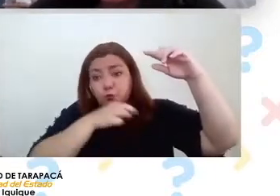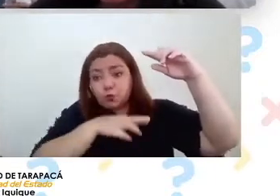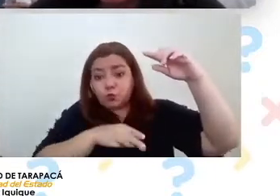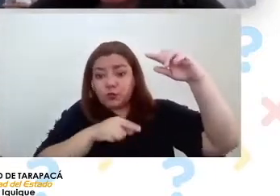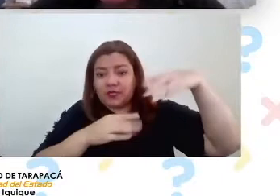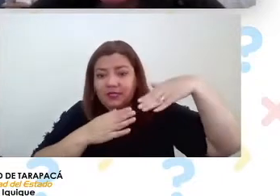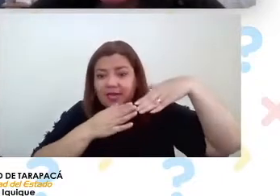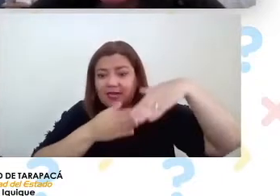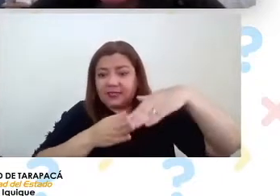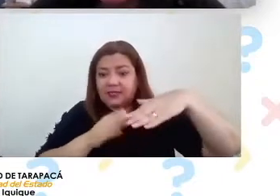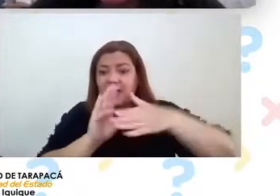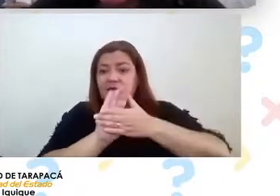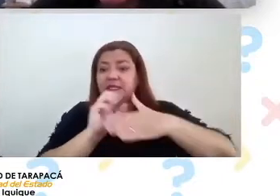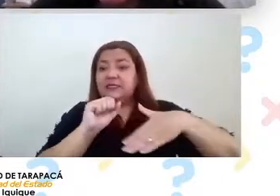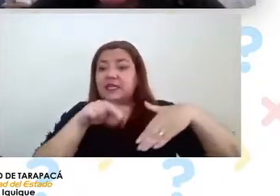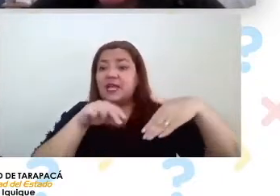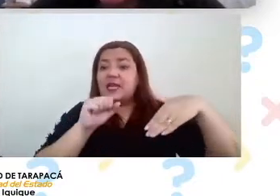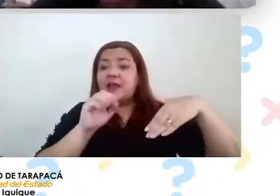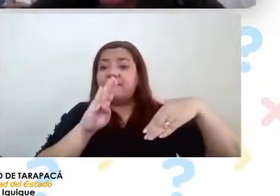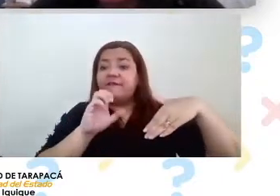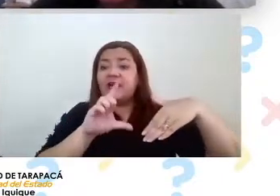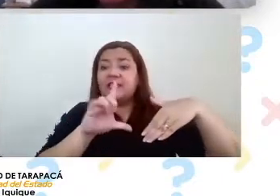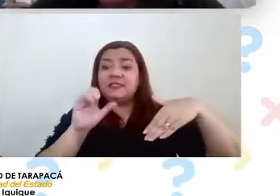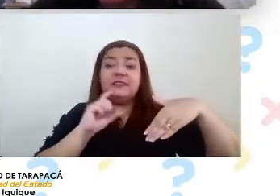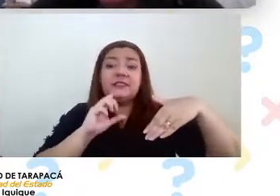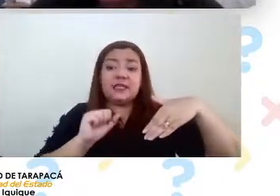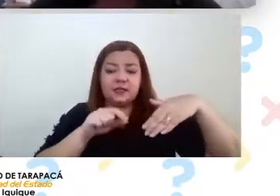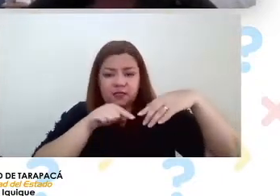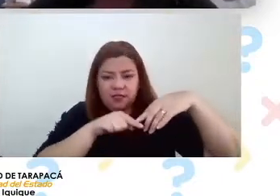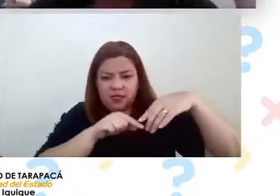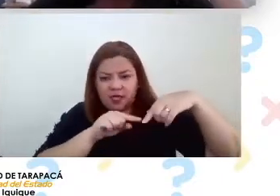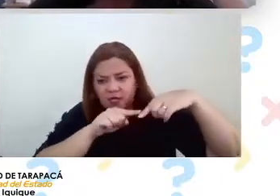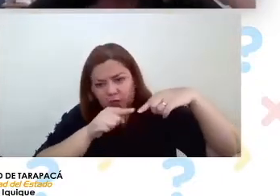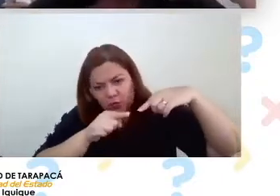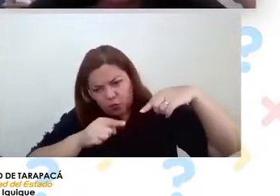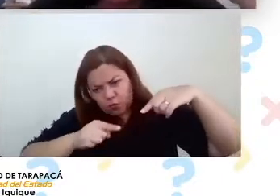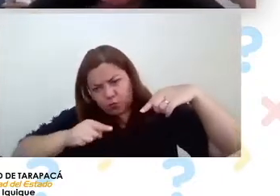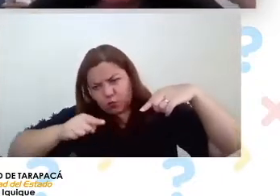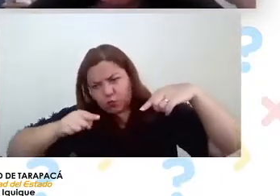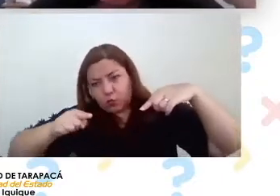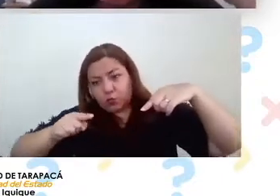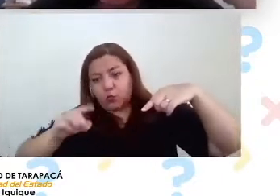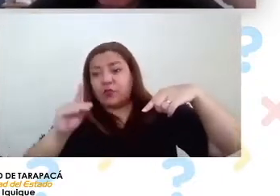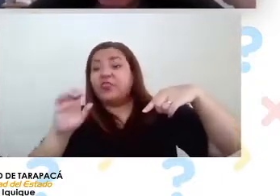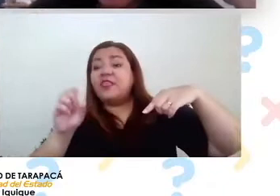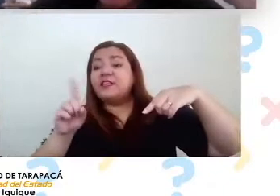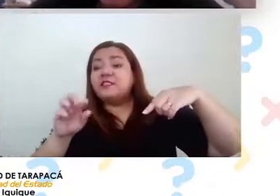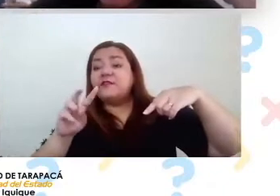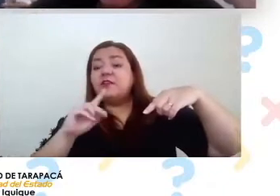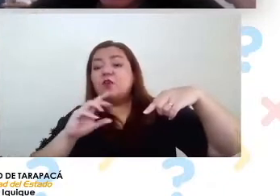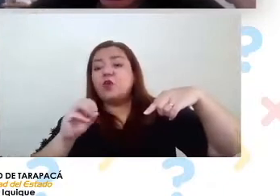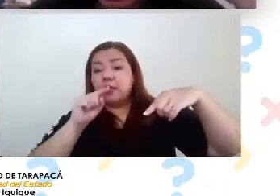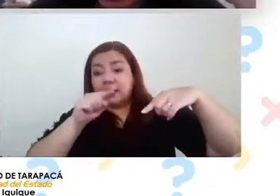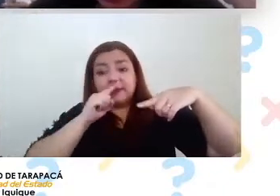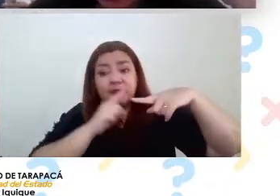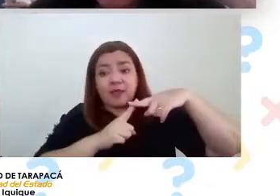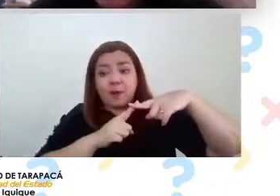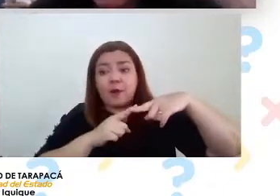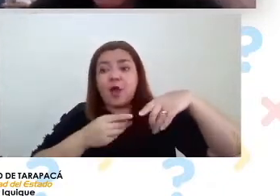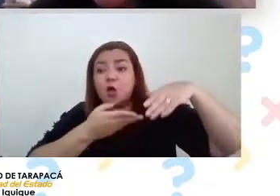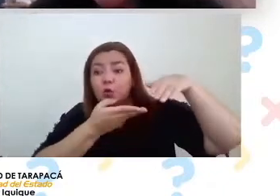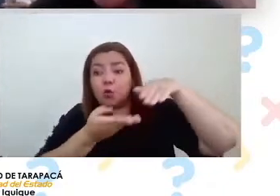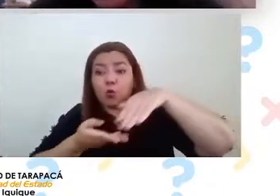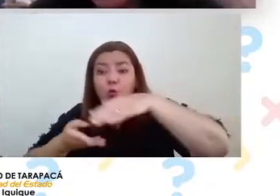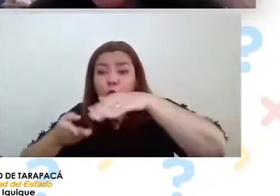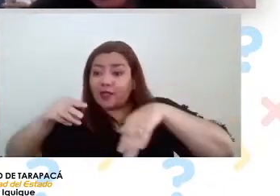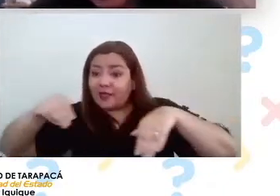Chanabayita, y ahí hay un desvío que se llama, es un desvío llamado Ruta de la Sal. ¿Por